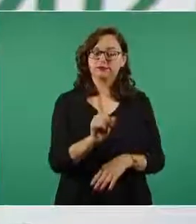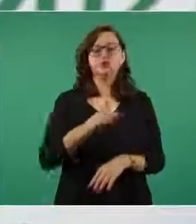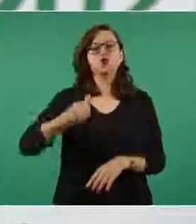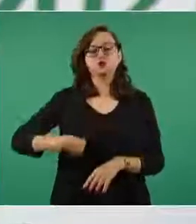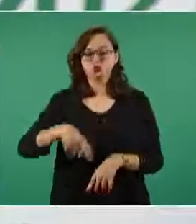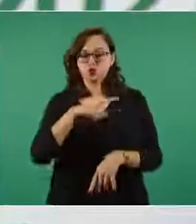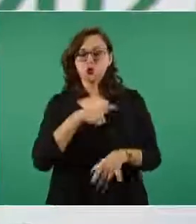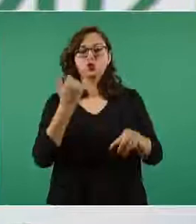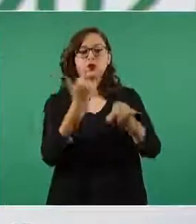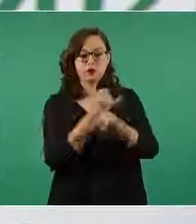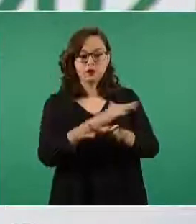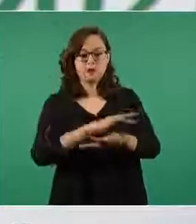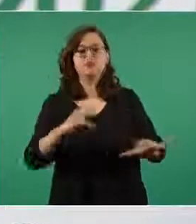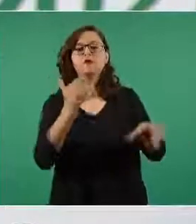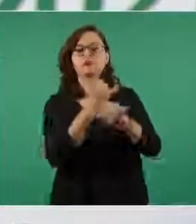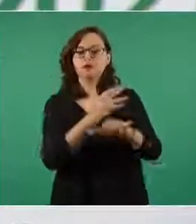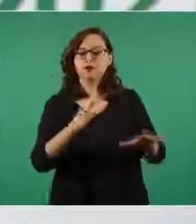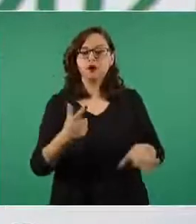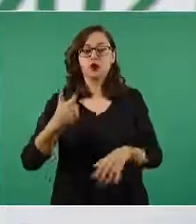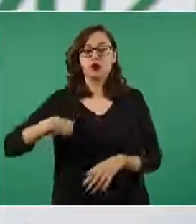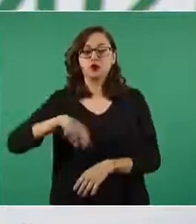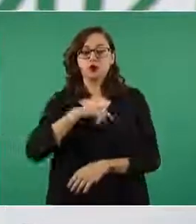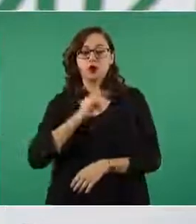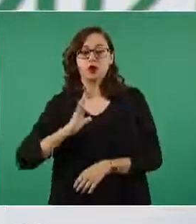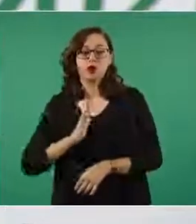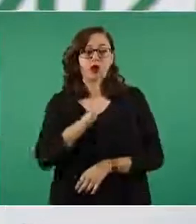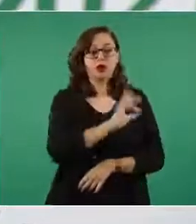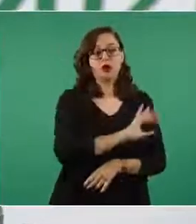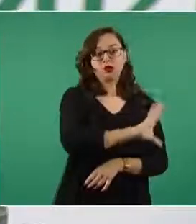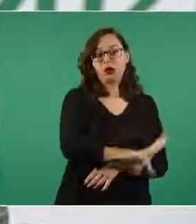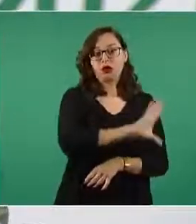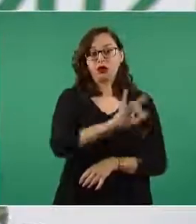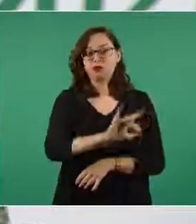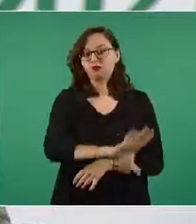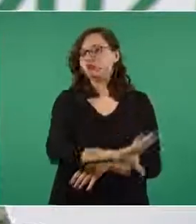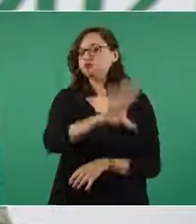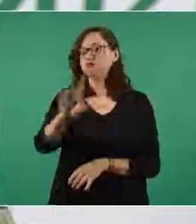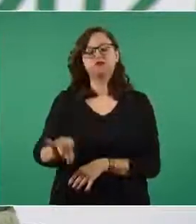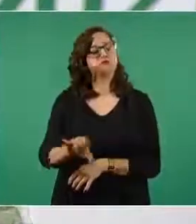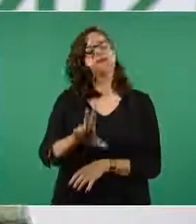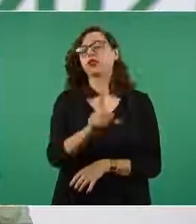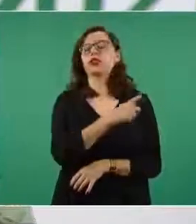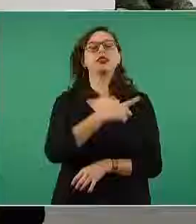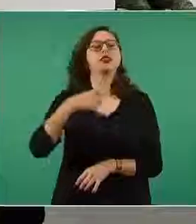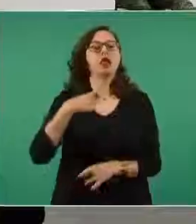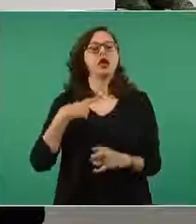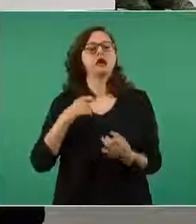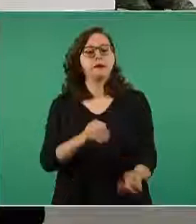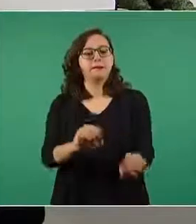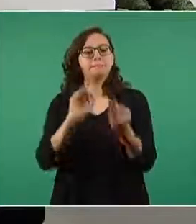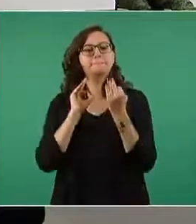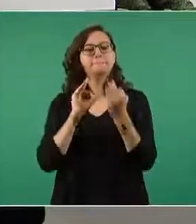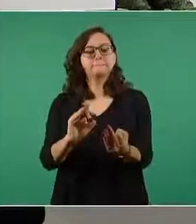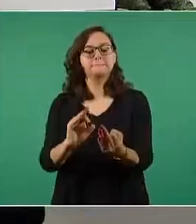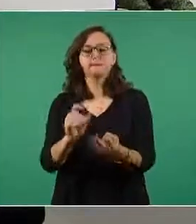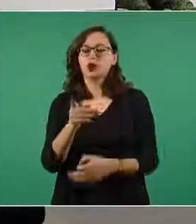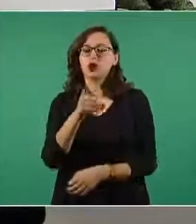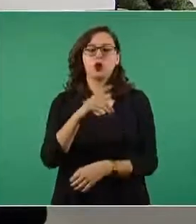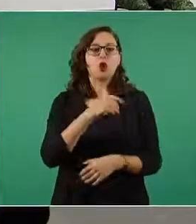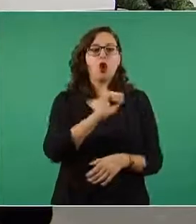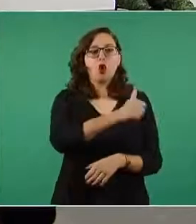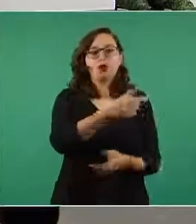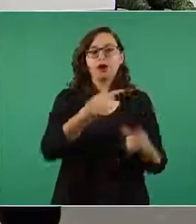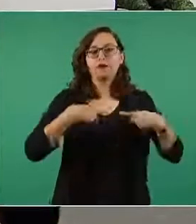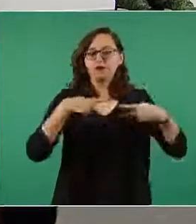que la secretaría no tiene intermediarios y que se quiera contratar vaya a nuestros módulos establecidos y evite intermediarios